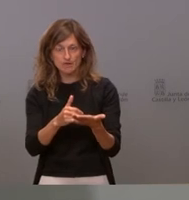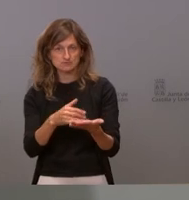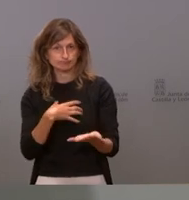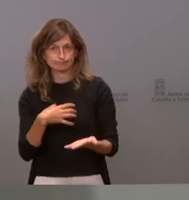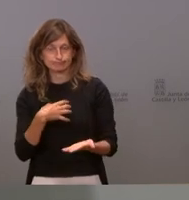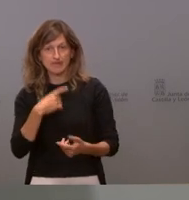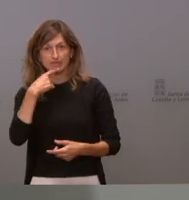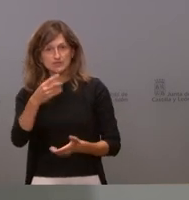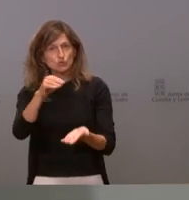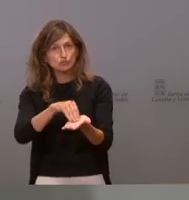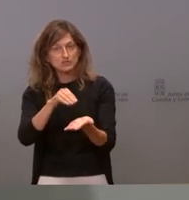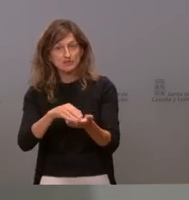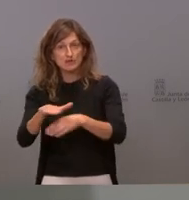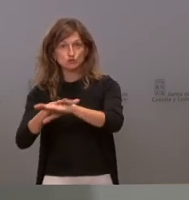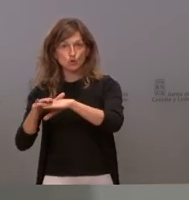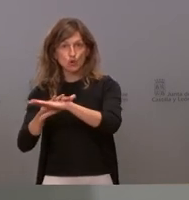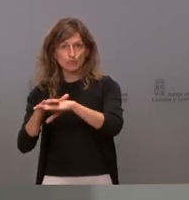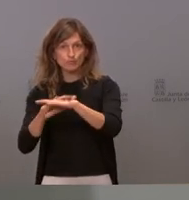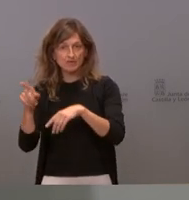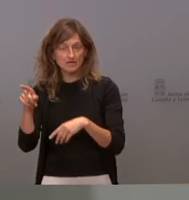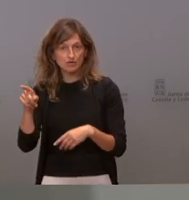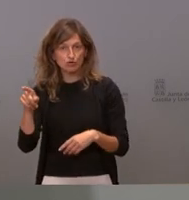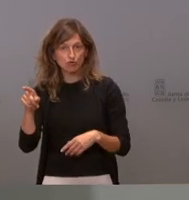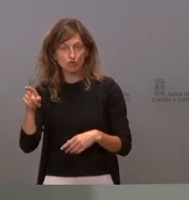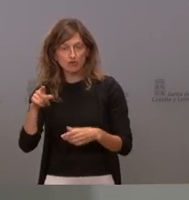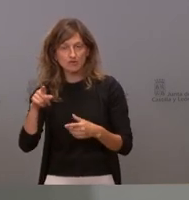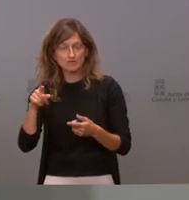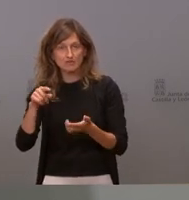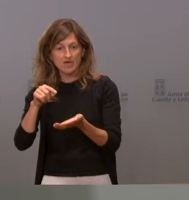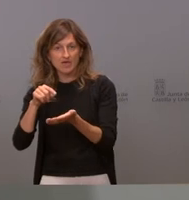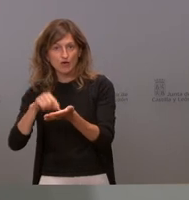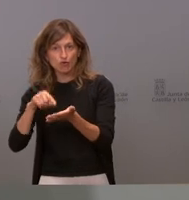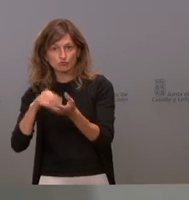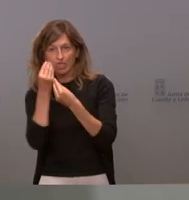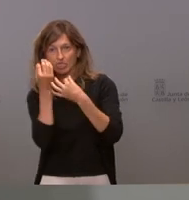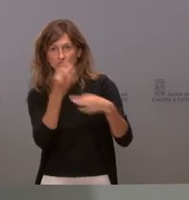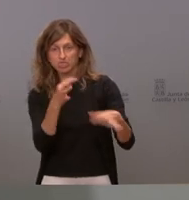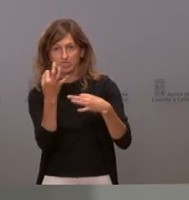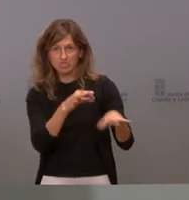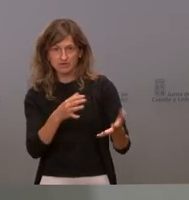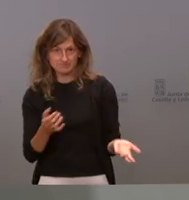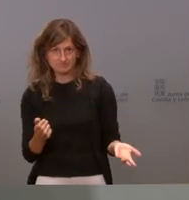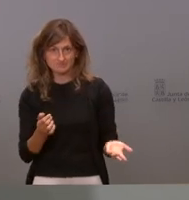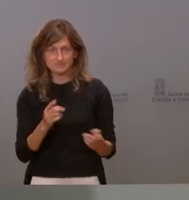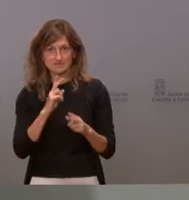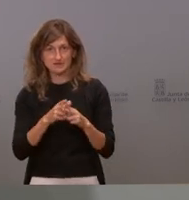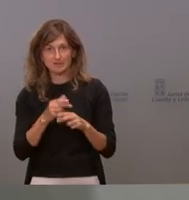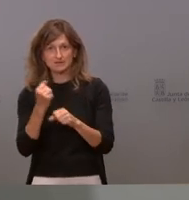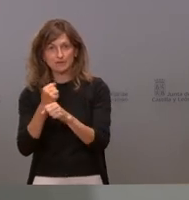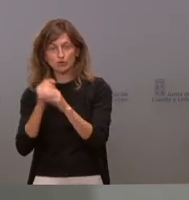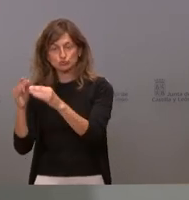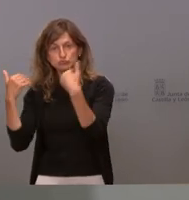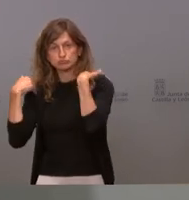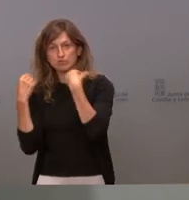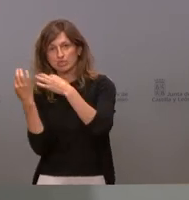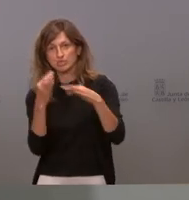lo he dicho muchas veces tenemos un gobierno que está subcontratando permanentemente de su tarea es la suya usted no puede